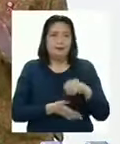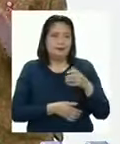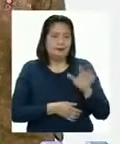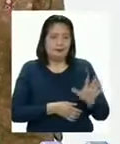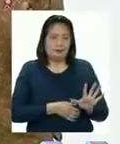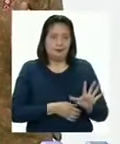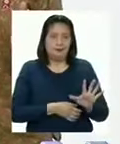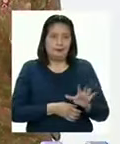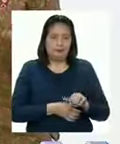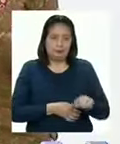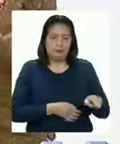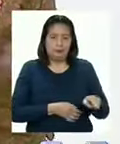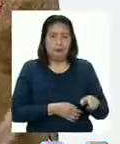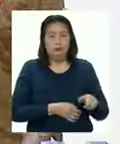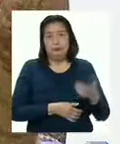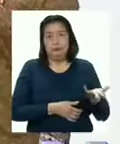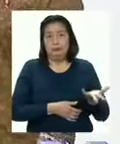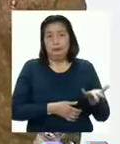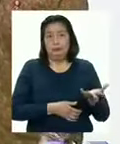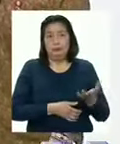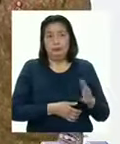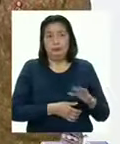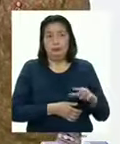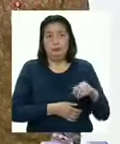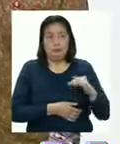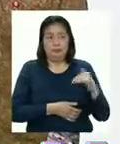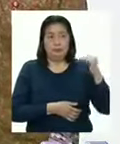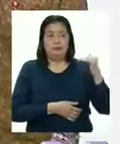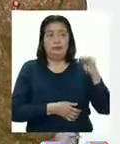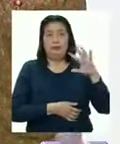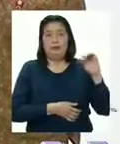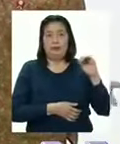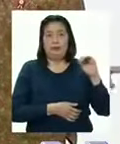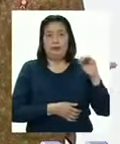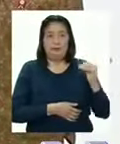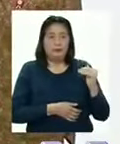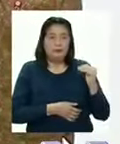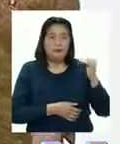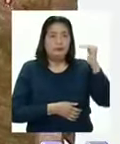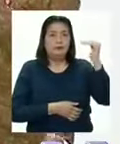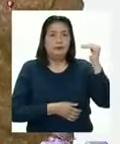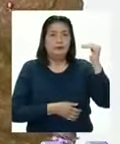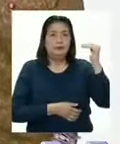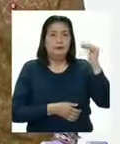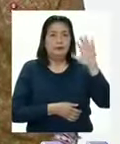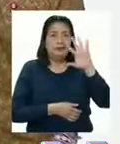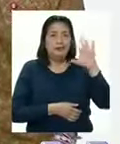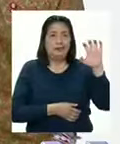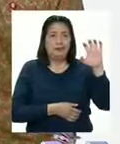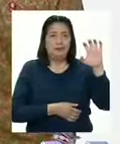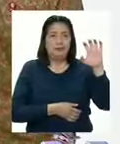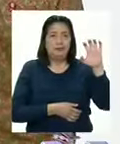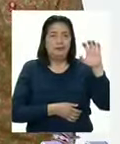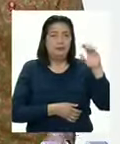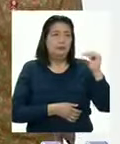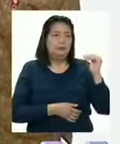cinco Esta será la casilla del cincuenta Esta la casilla del quinientos